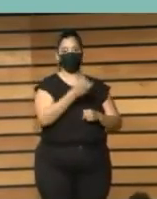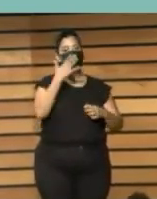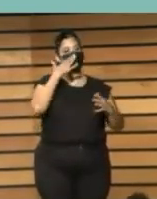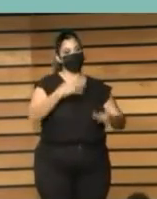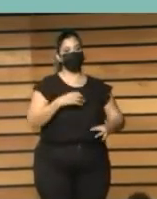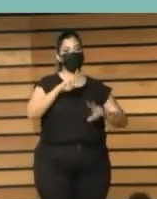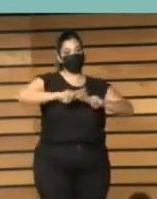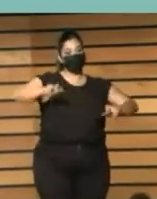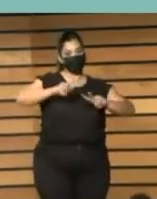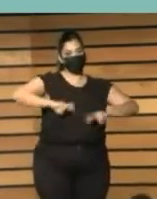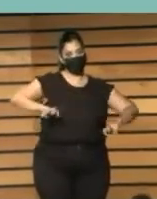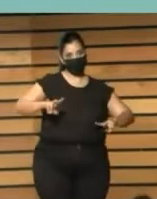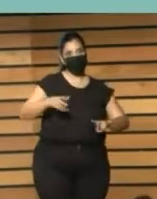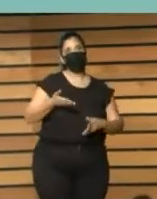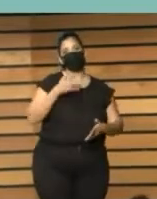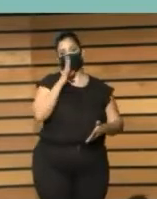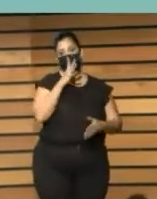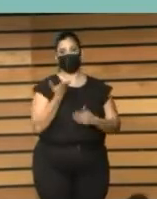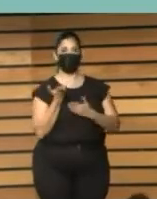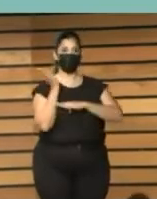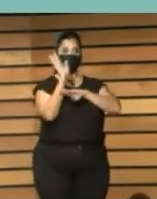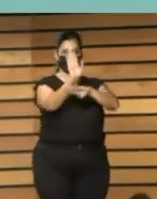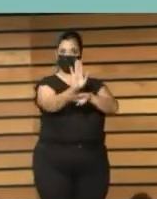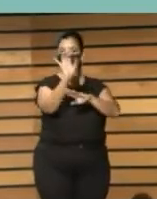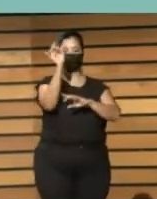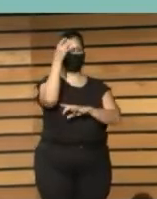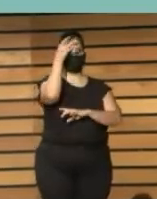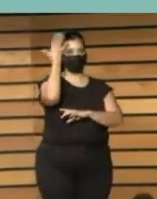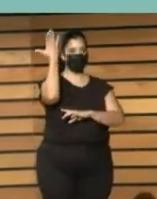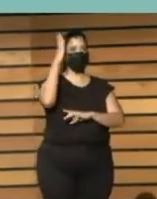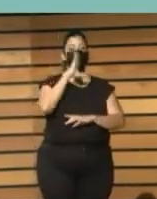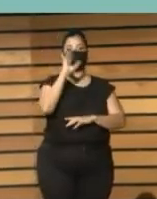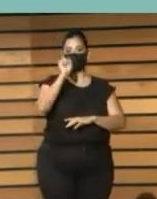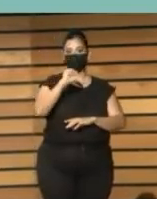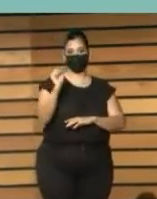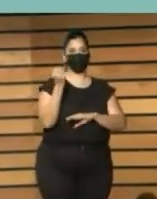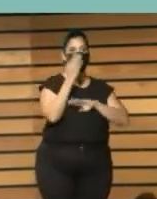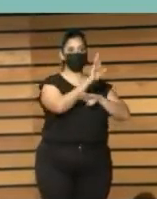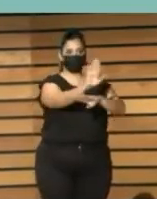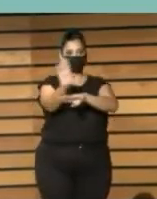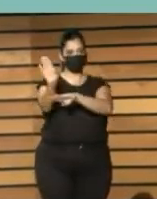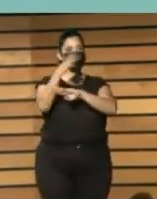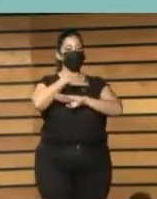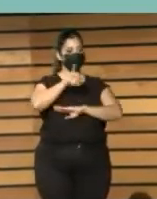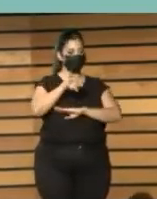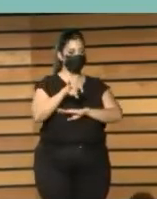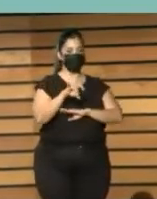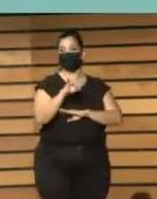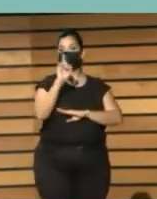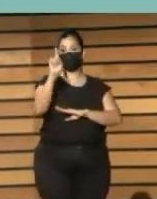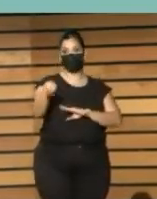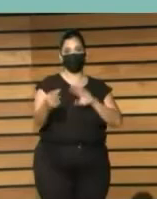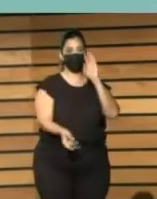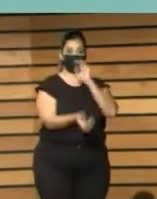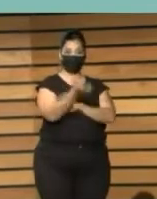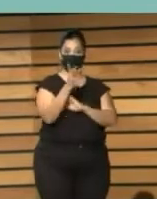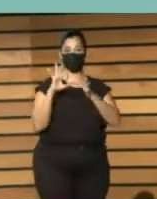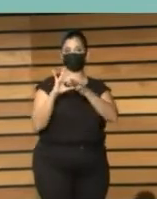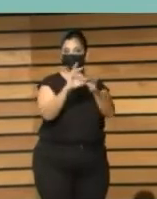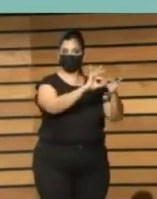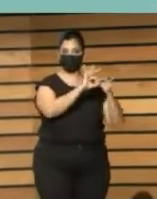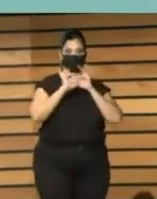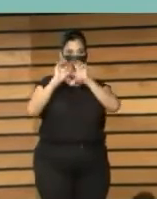análisis y la presentación de ideas claves sobre las bibliotecas como espacios para la ciudadanía y sobre la necesidad de crear alianzas